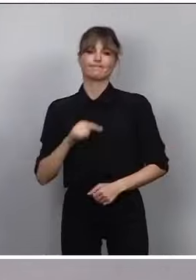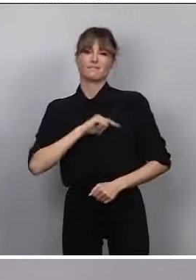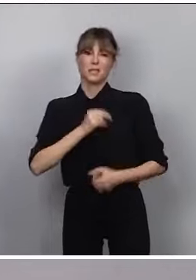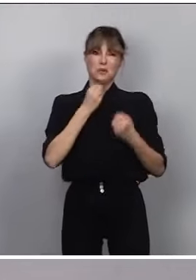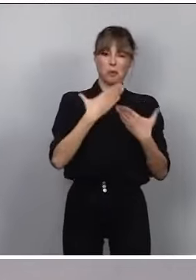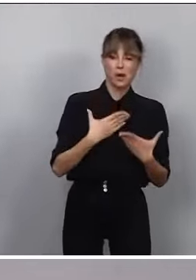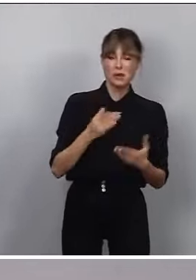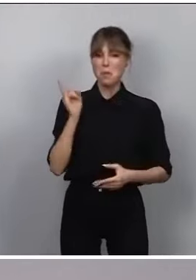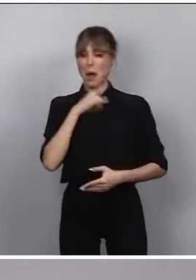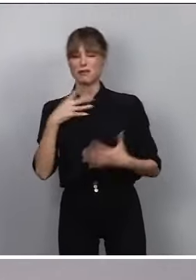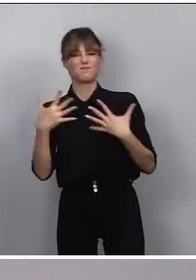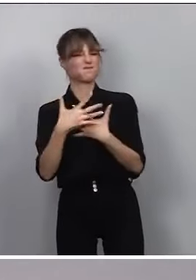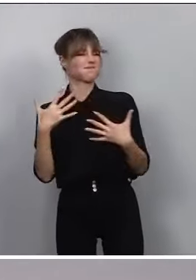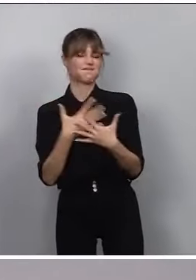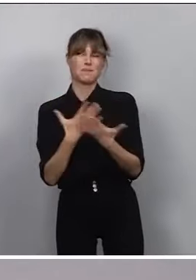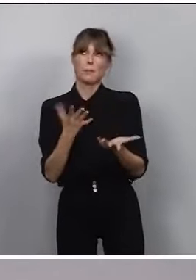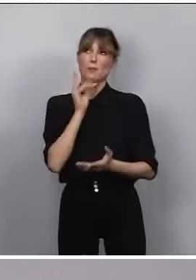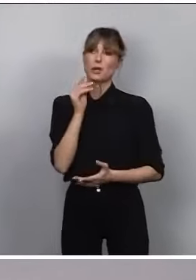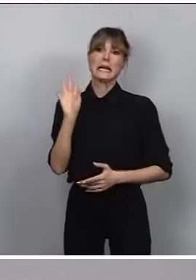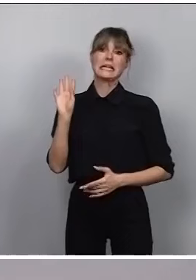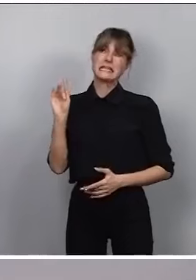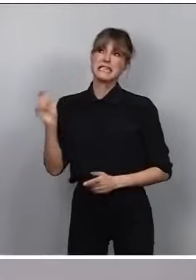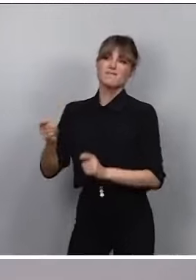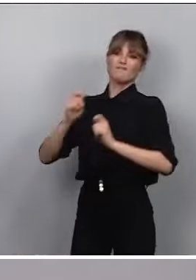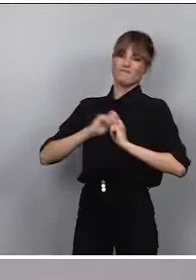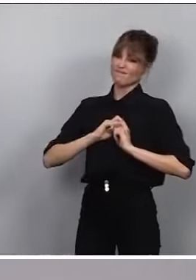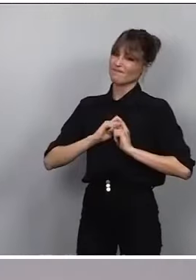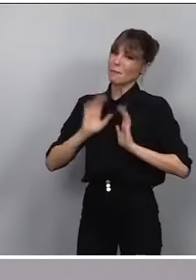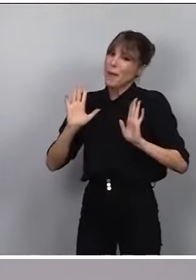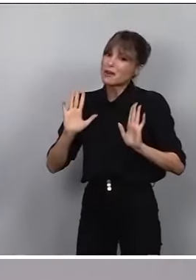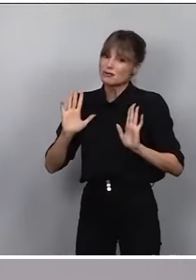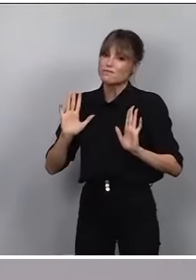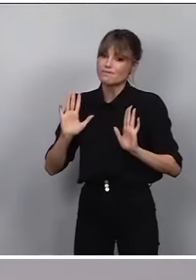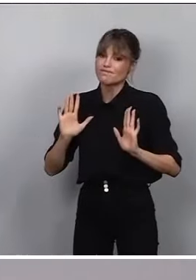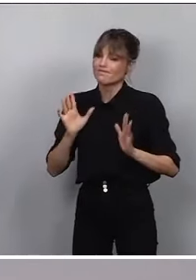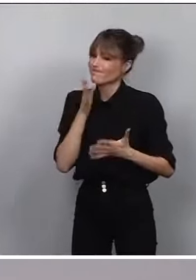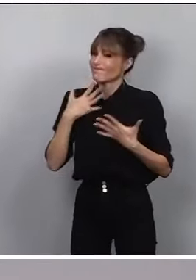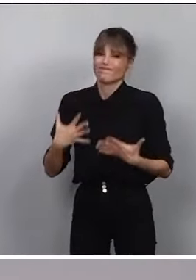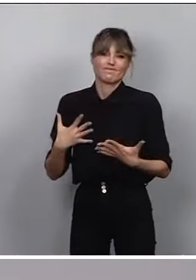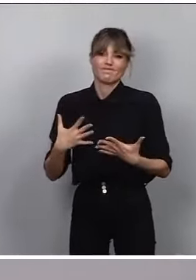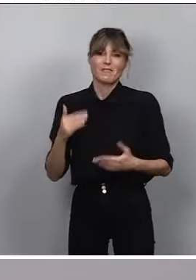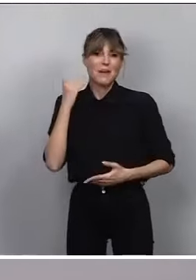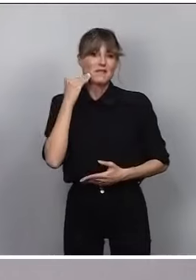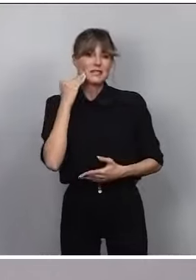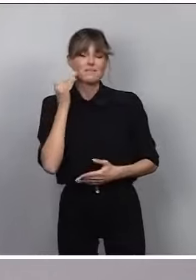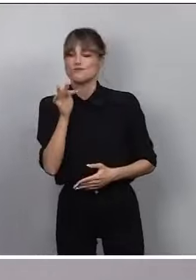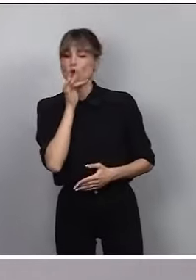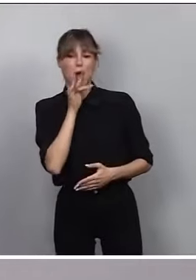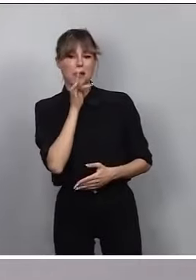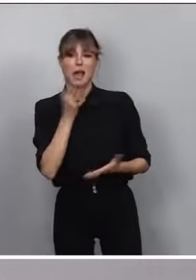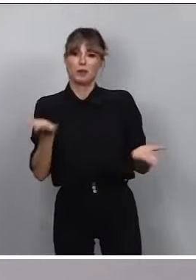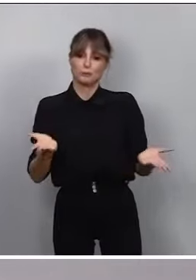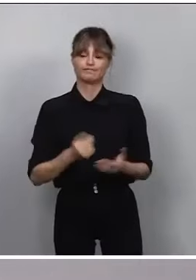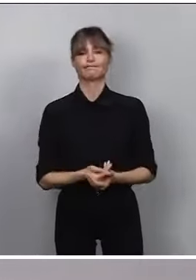agridulce, porque he recibido un sí a la convocatoria de esta comisión, pero por ahora no tiene fecha. ¿Por qué